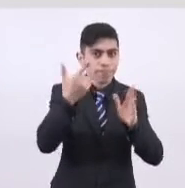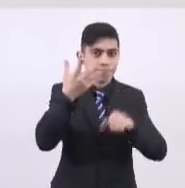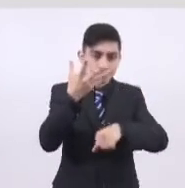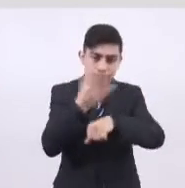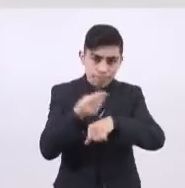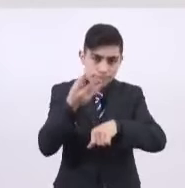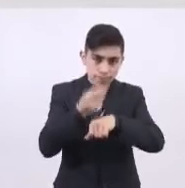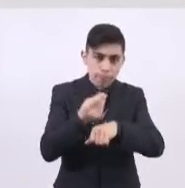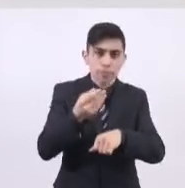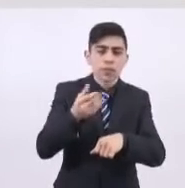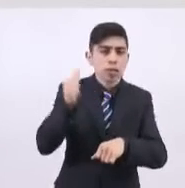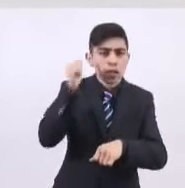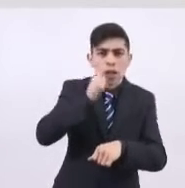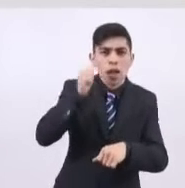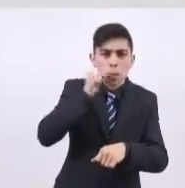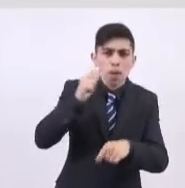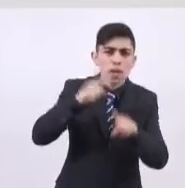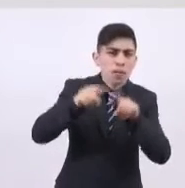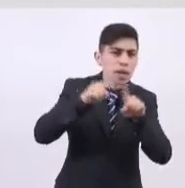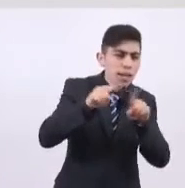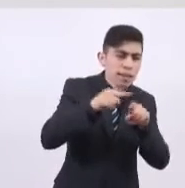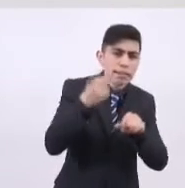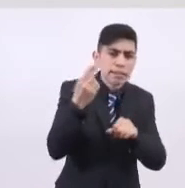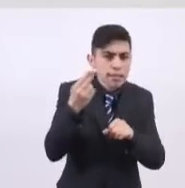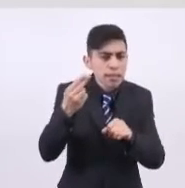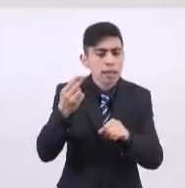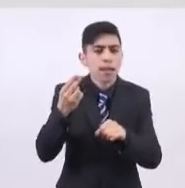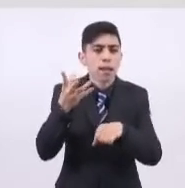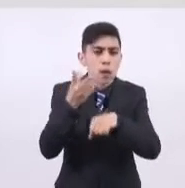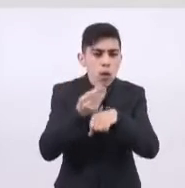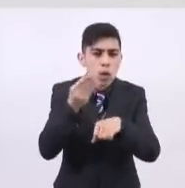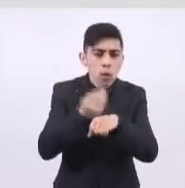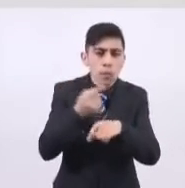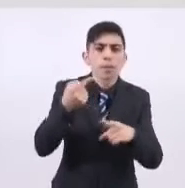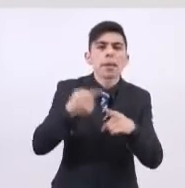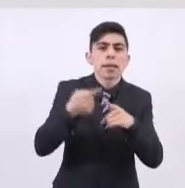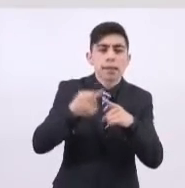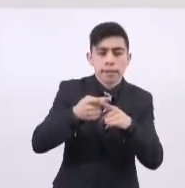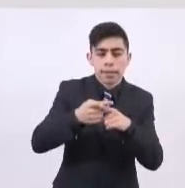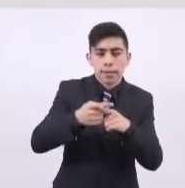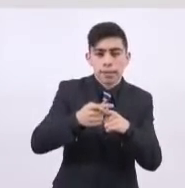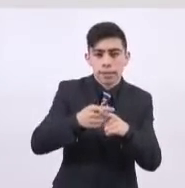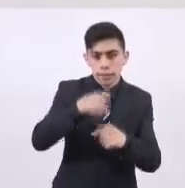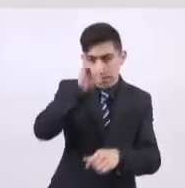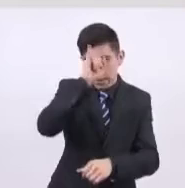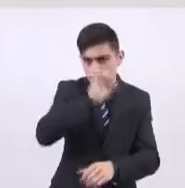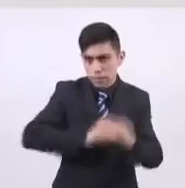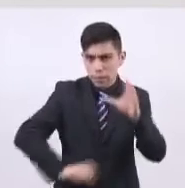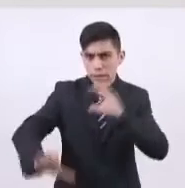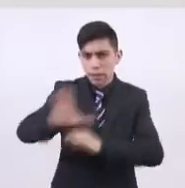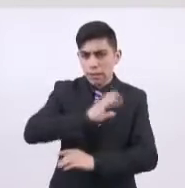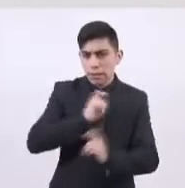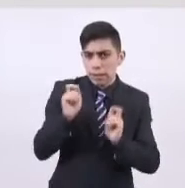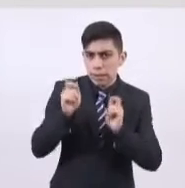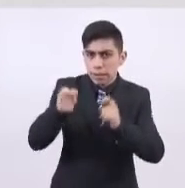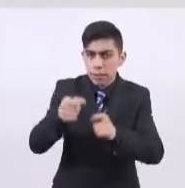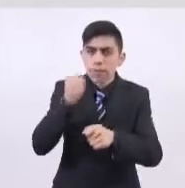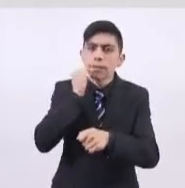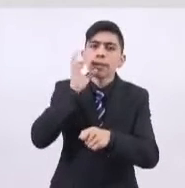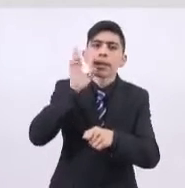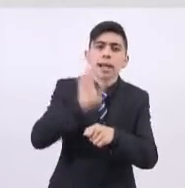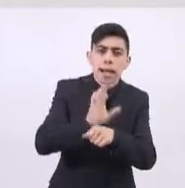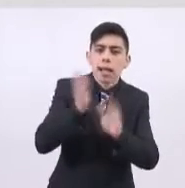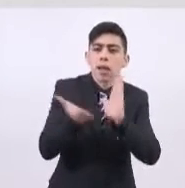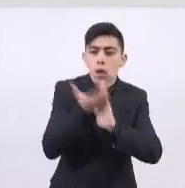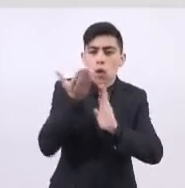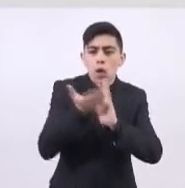que se trata de aspectos estructurales y de obra civil, la jefa de gobierno ha encomendado a la Secretaría de Obras y Servicios la